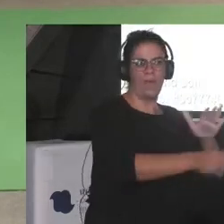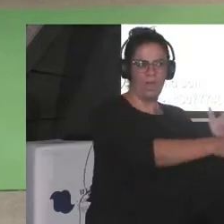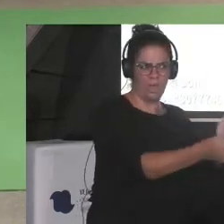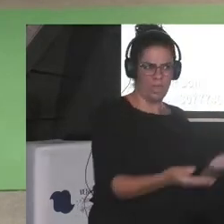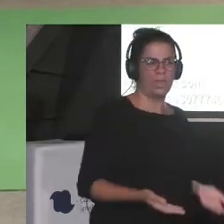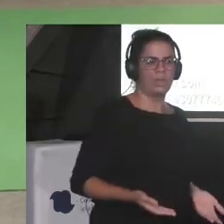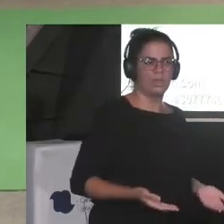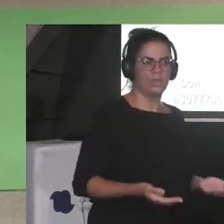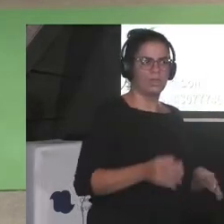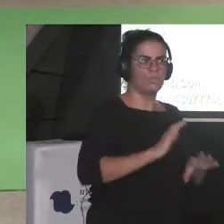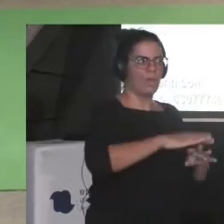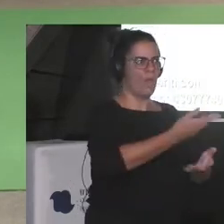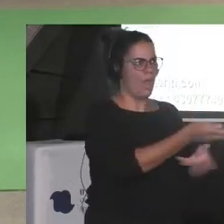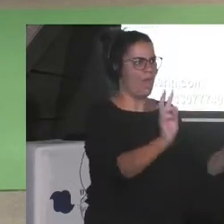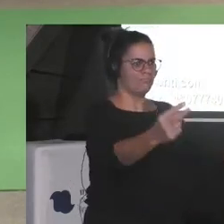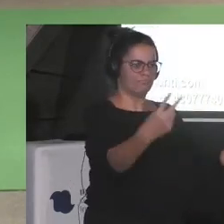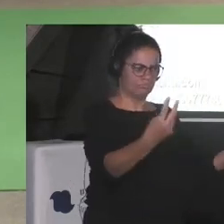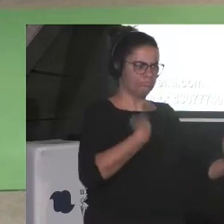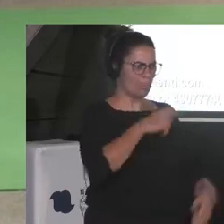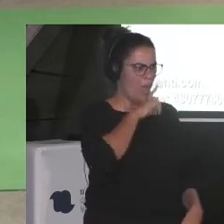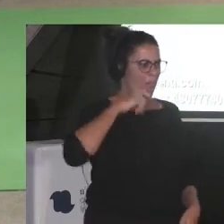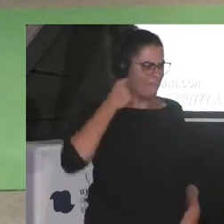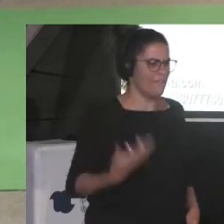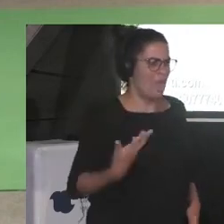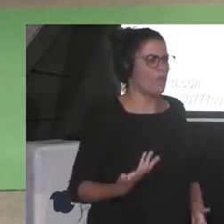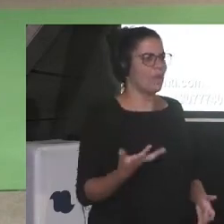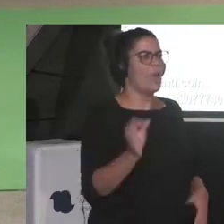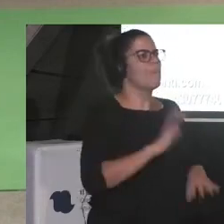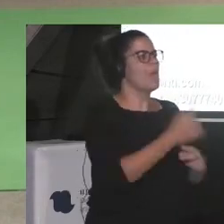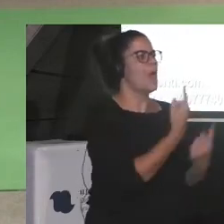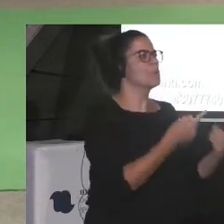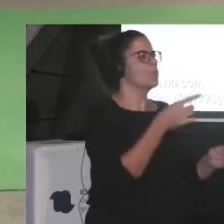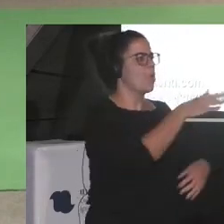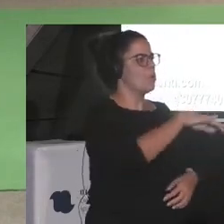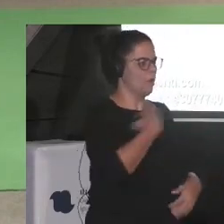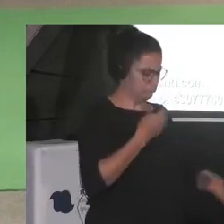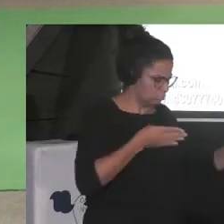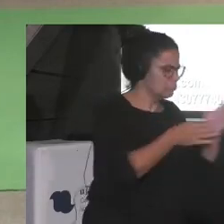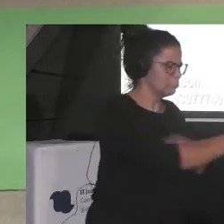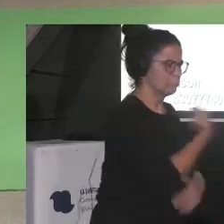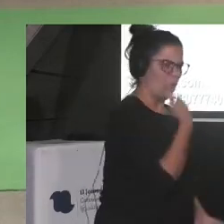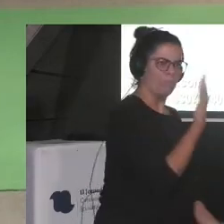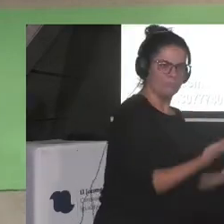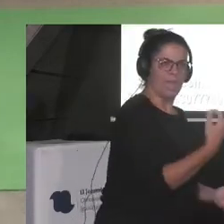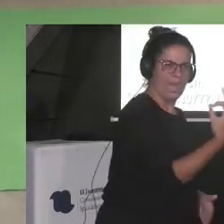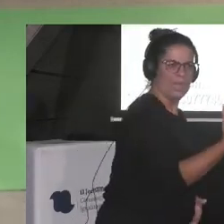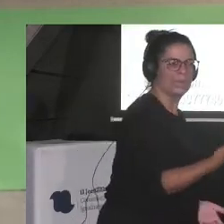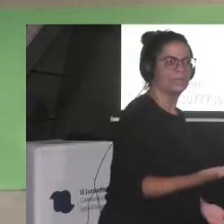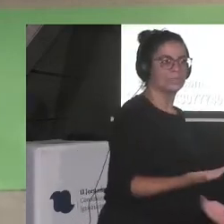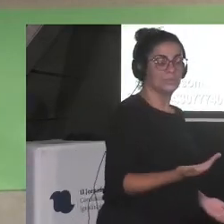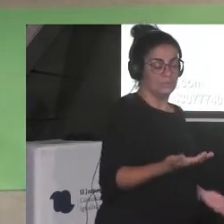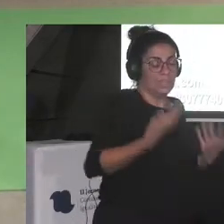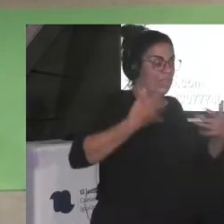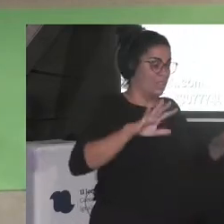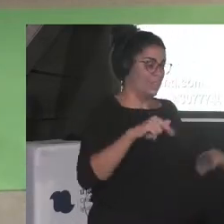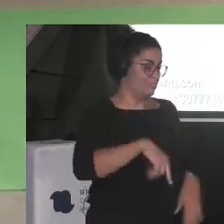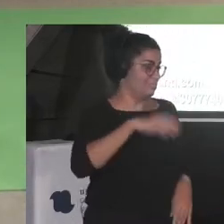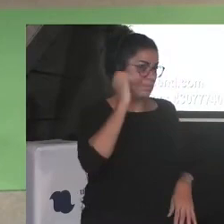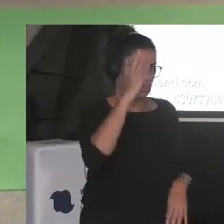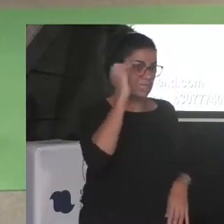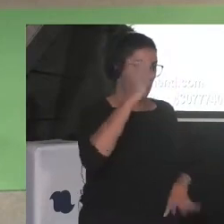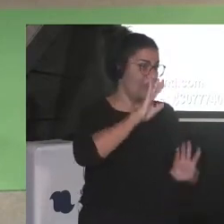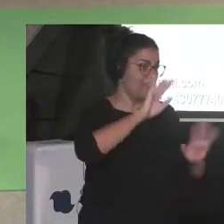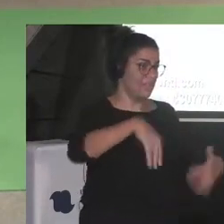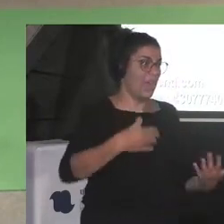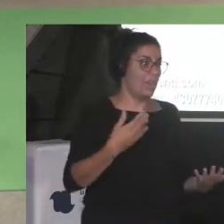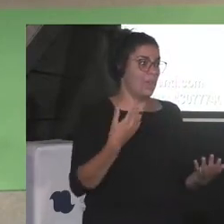¿no? para poder ser valorada para poder acceder a ciertos lugares ¿no? para que y aún así ¿no? toda esta charla ha tratado de como